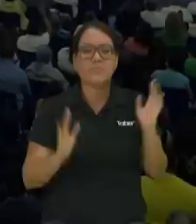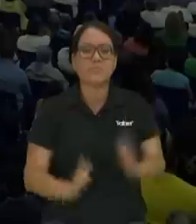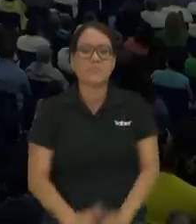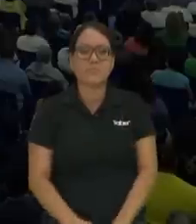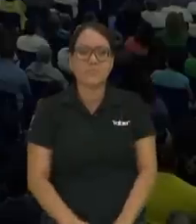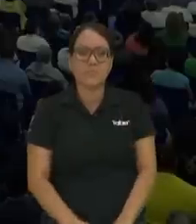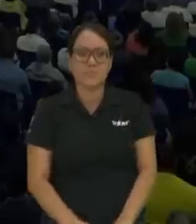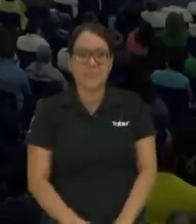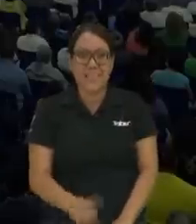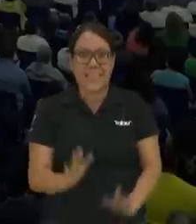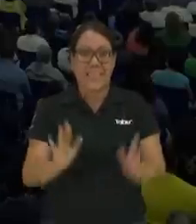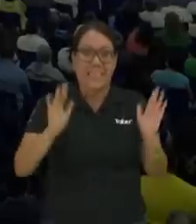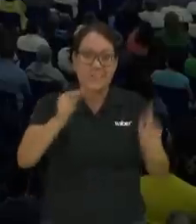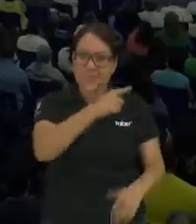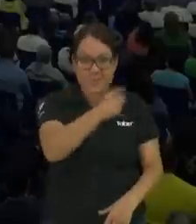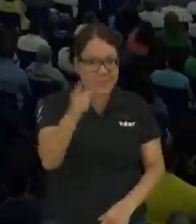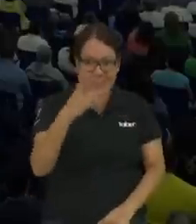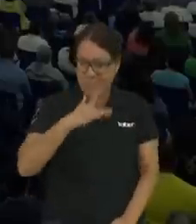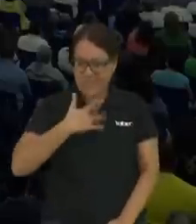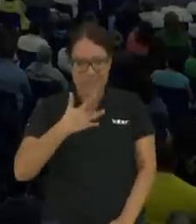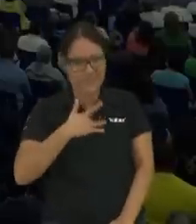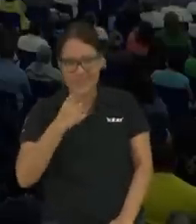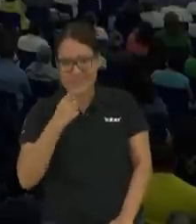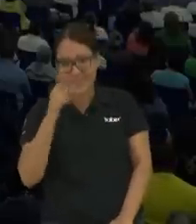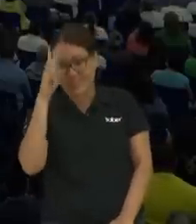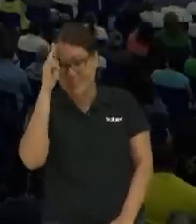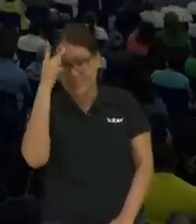Es que si no lo siente usted no conoce a Cristo, hermano.